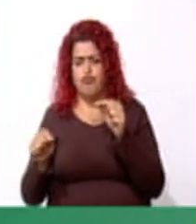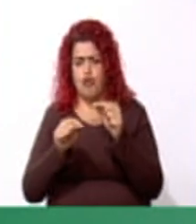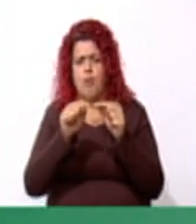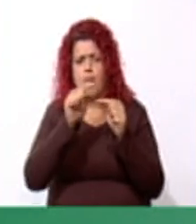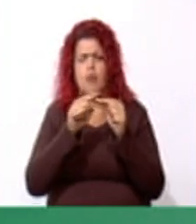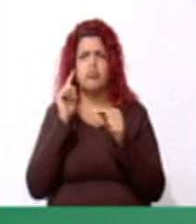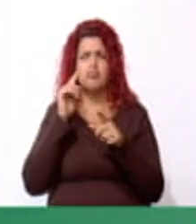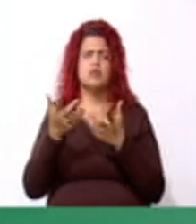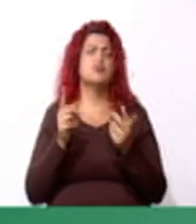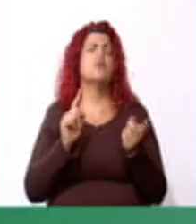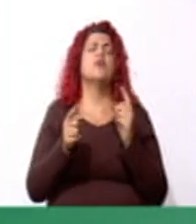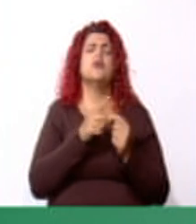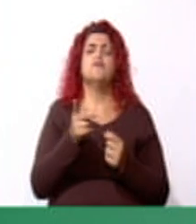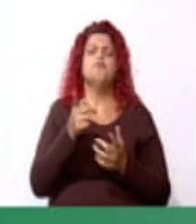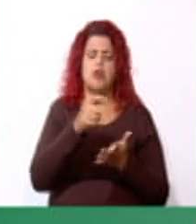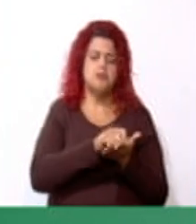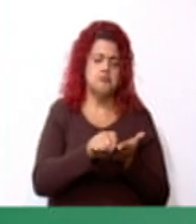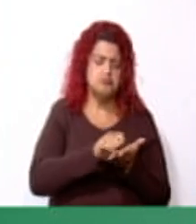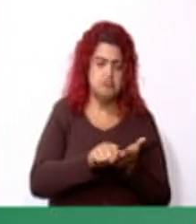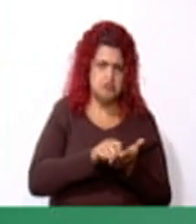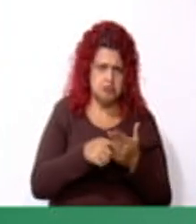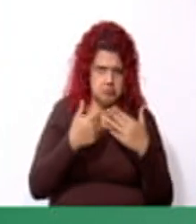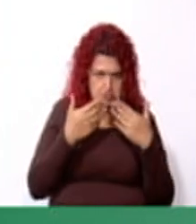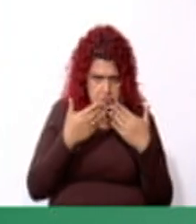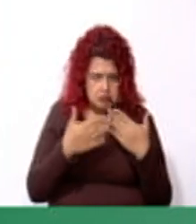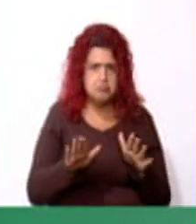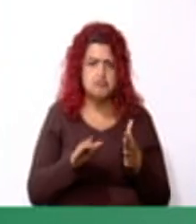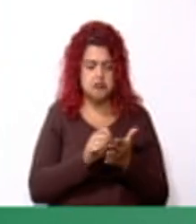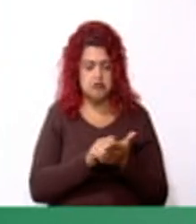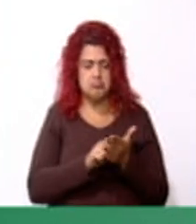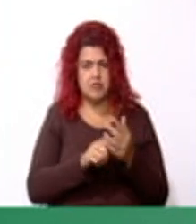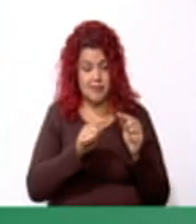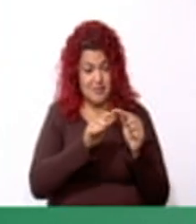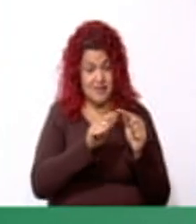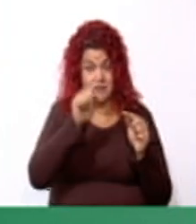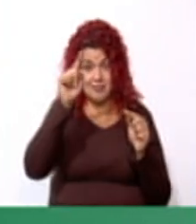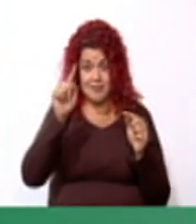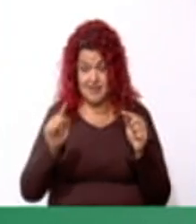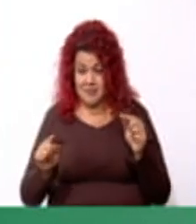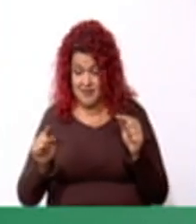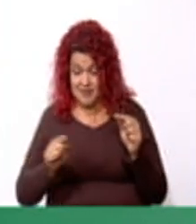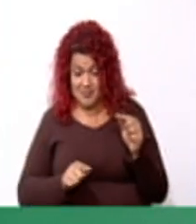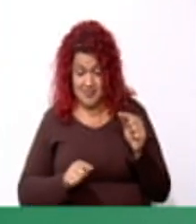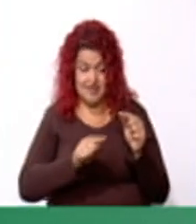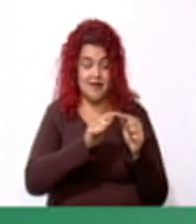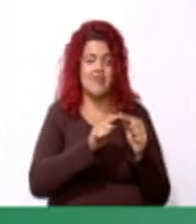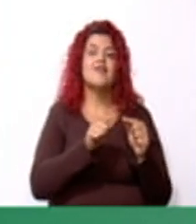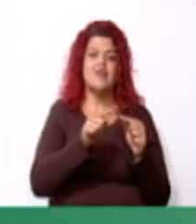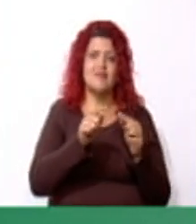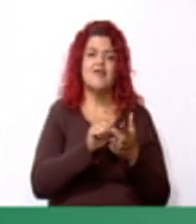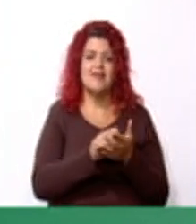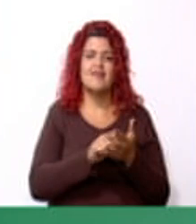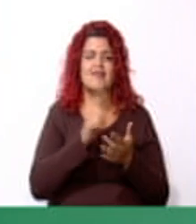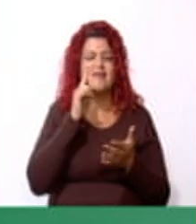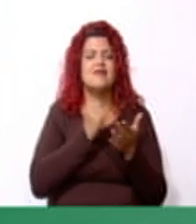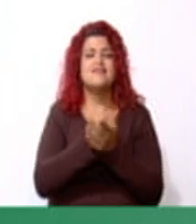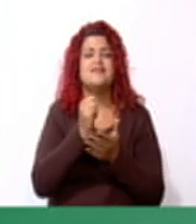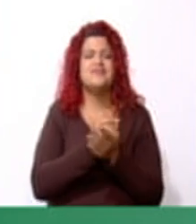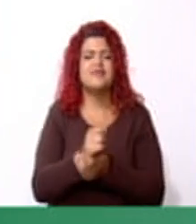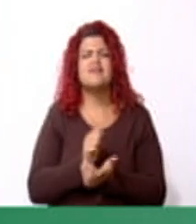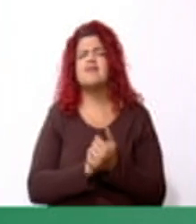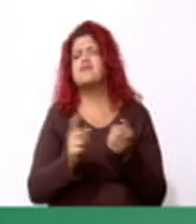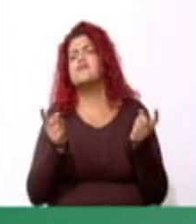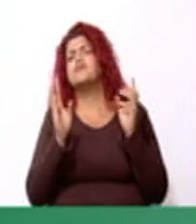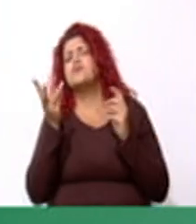Y van a anotar los datos que necesitaremos del rombo para averiguar su área. Veamos a ver cuánto miden